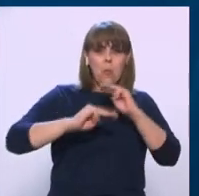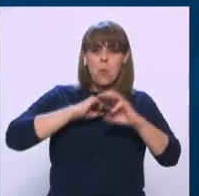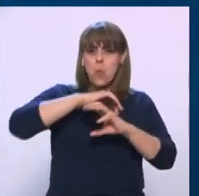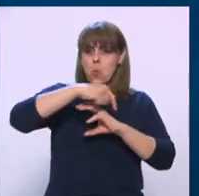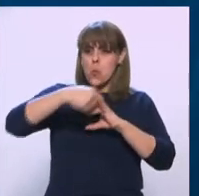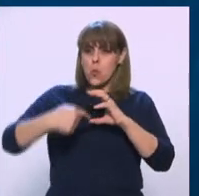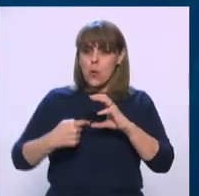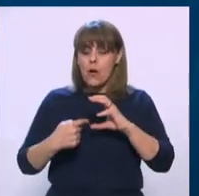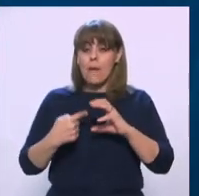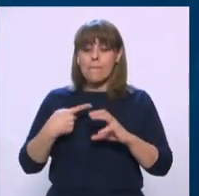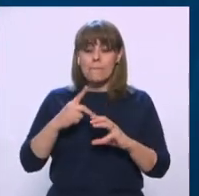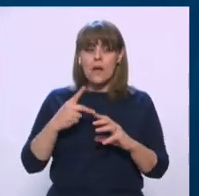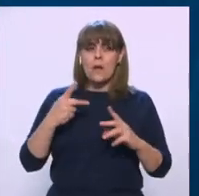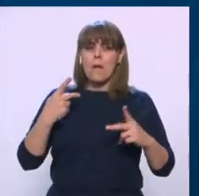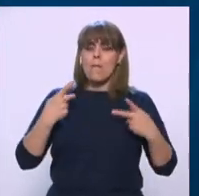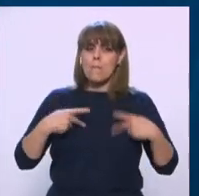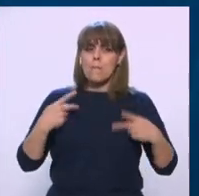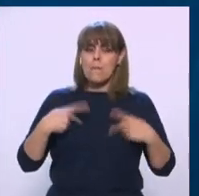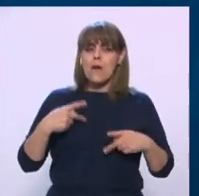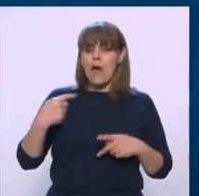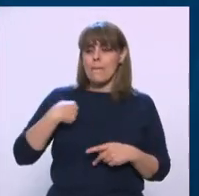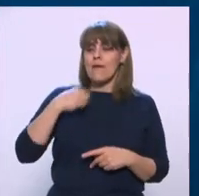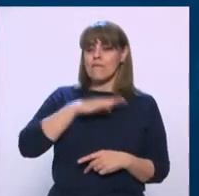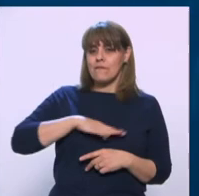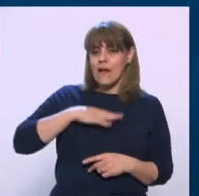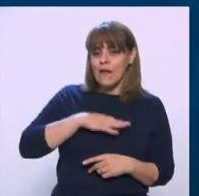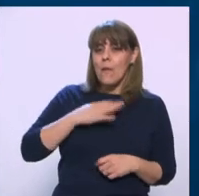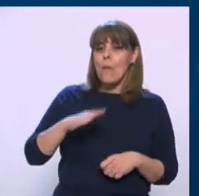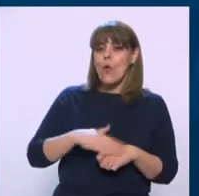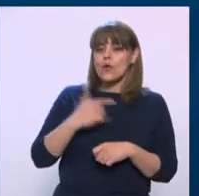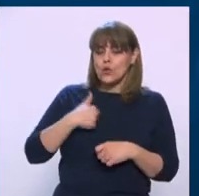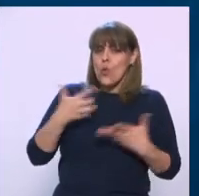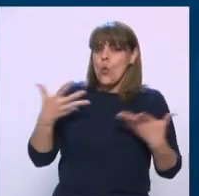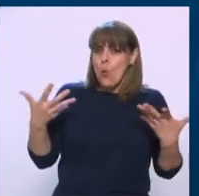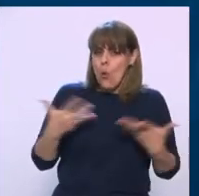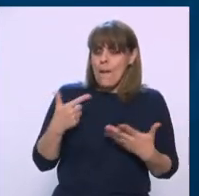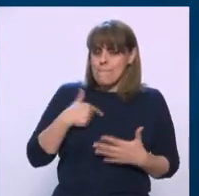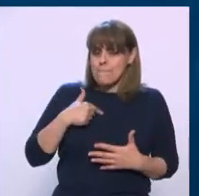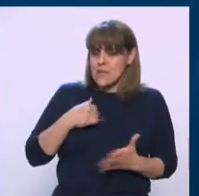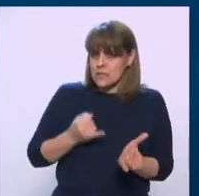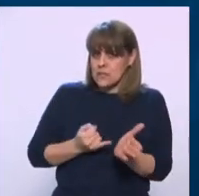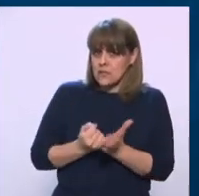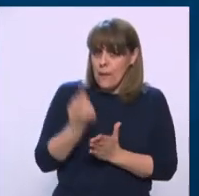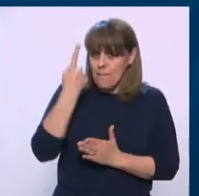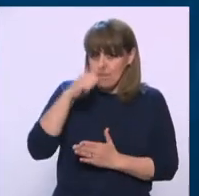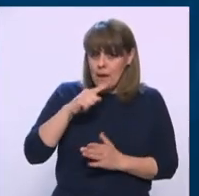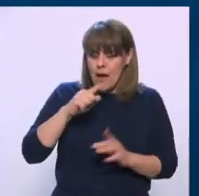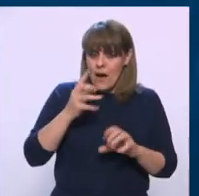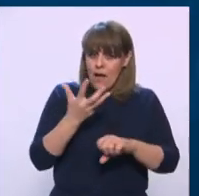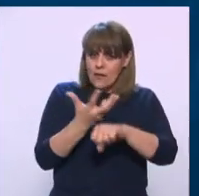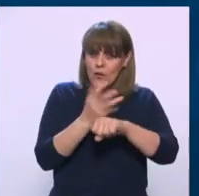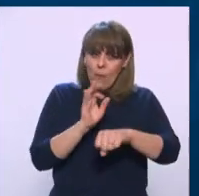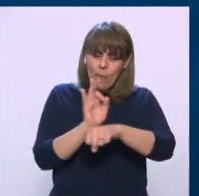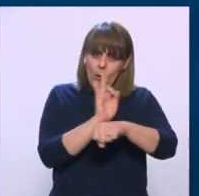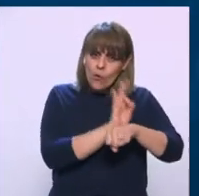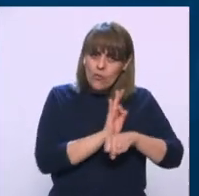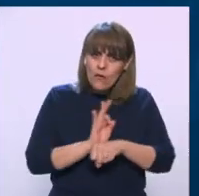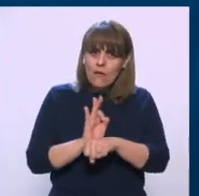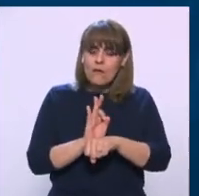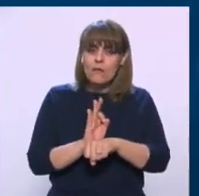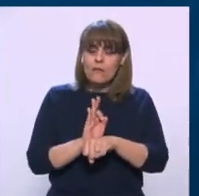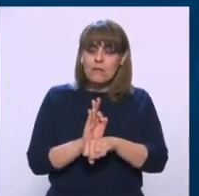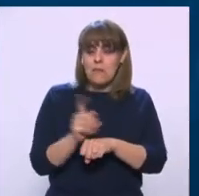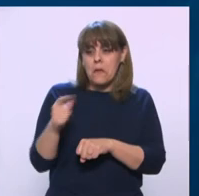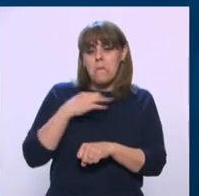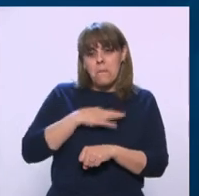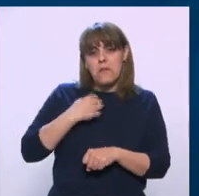Pero muchísima me ha felicitado por las medidas que tomé yo para proteger a la Unión Americana. Si